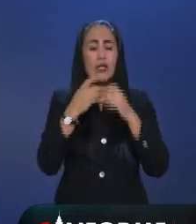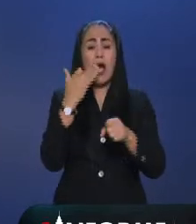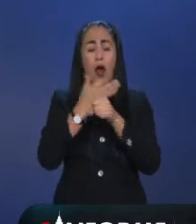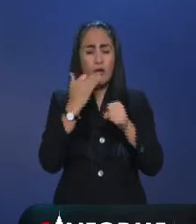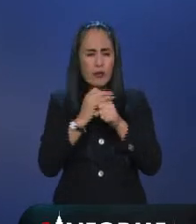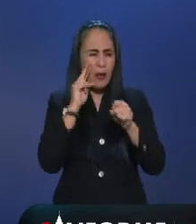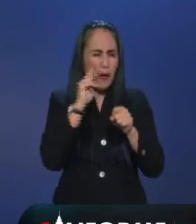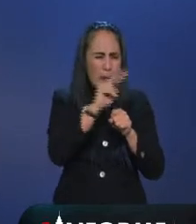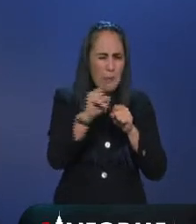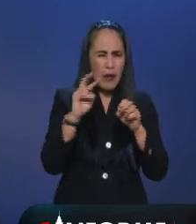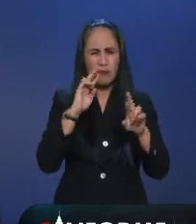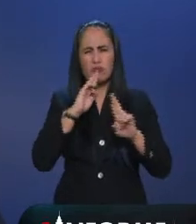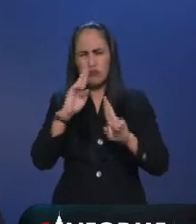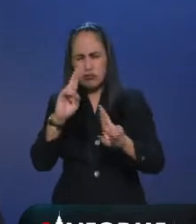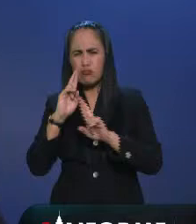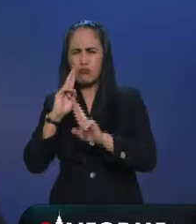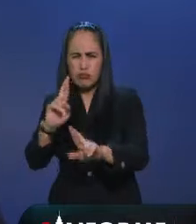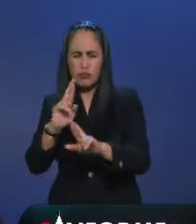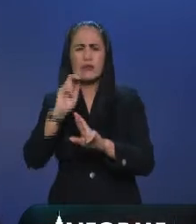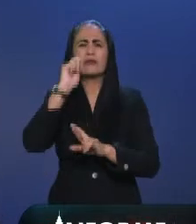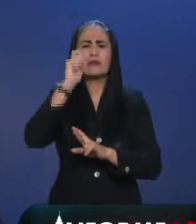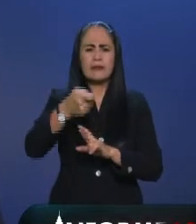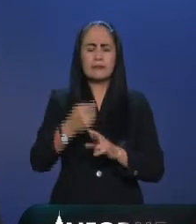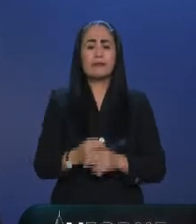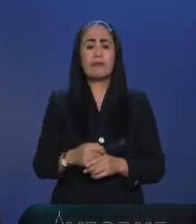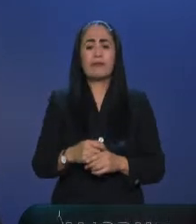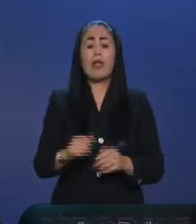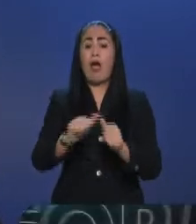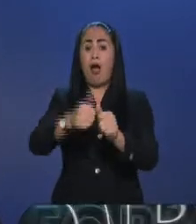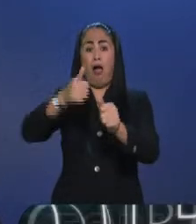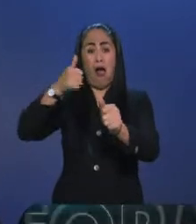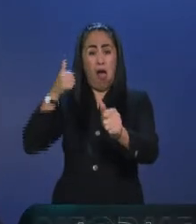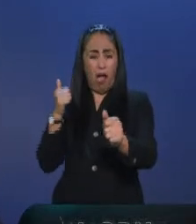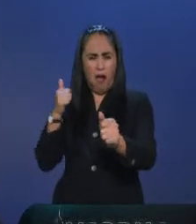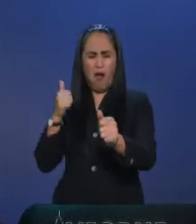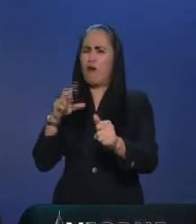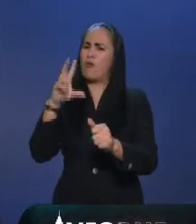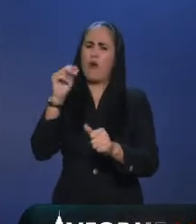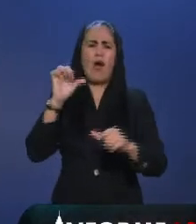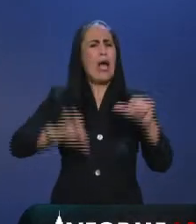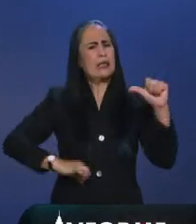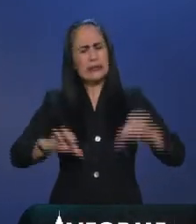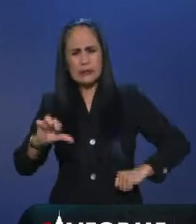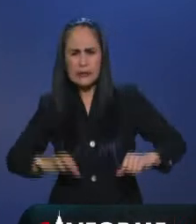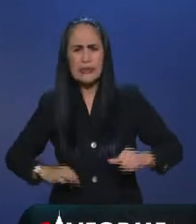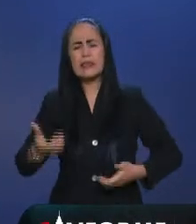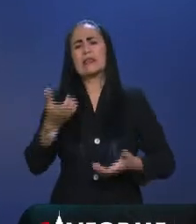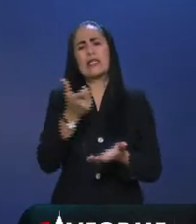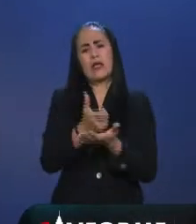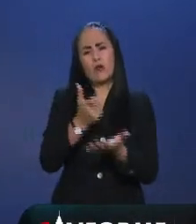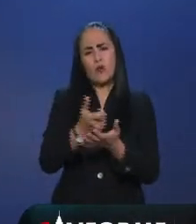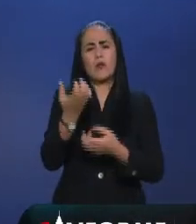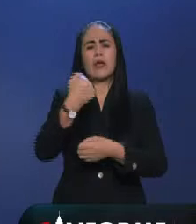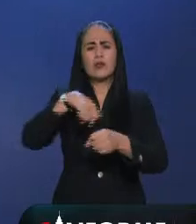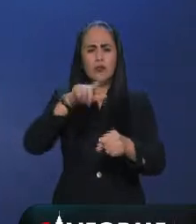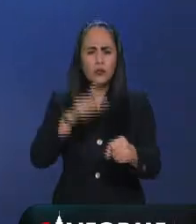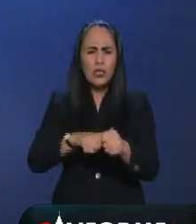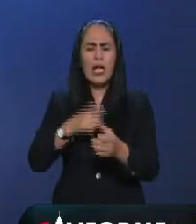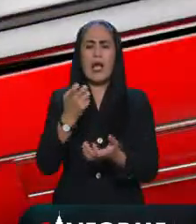se han traducido también en una que no da marcha atrás a la recuperación de las actividades económicas, sociales y educativas.